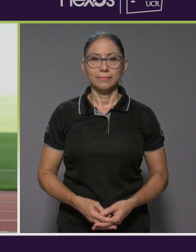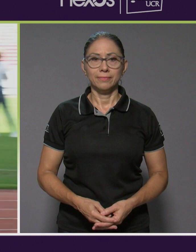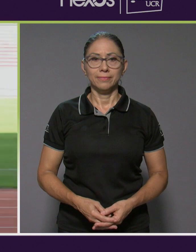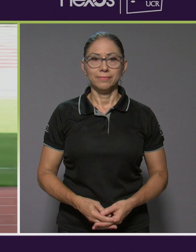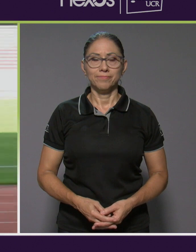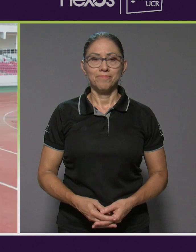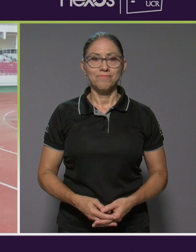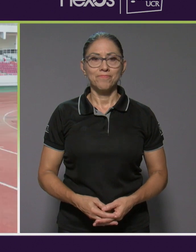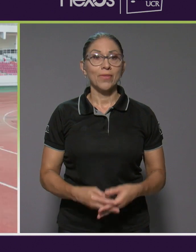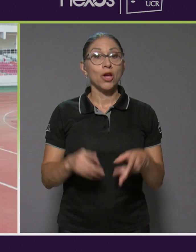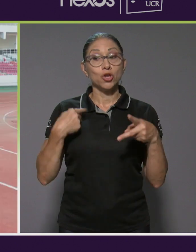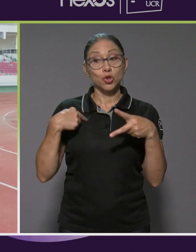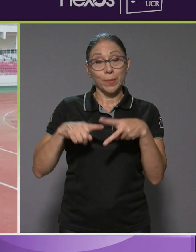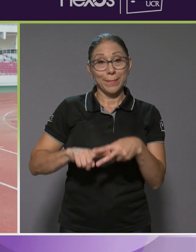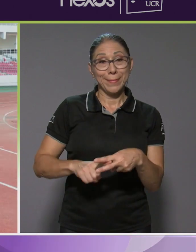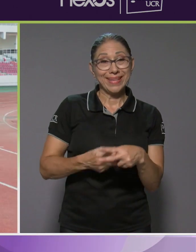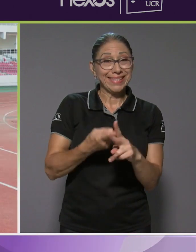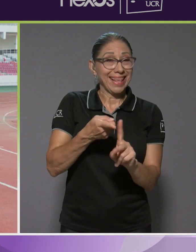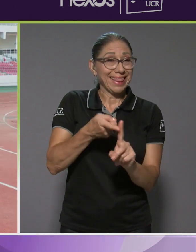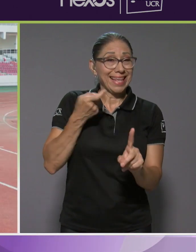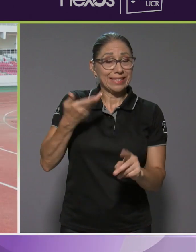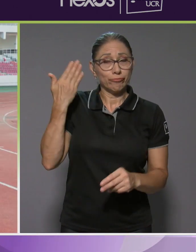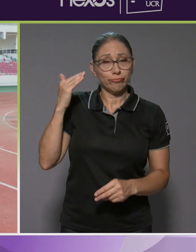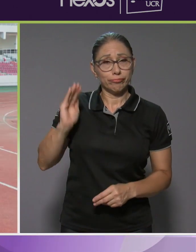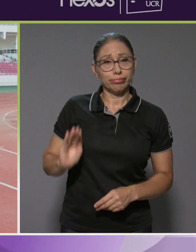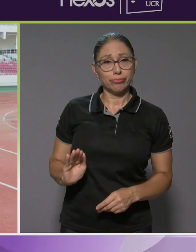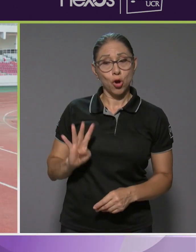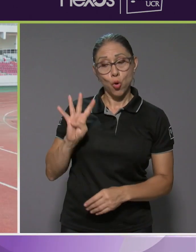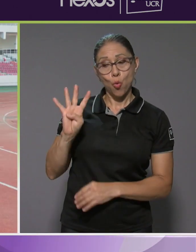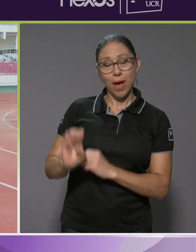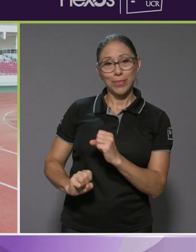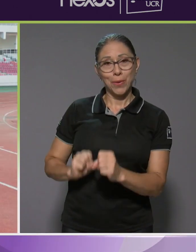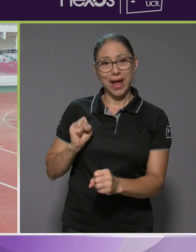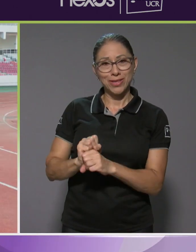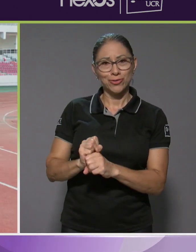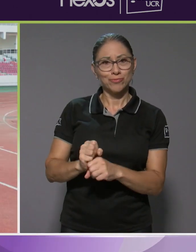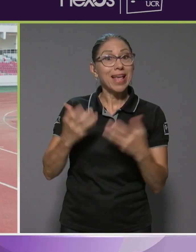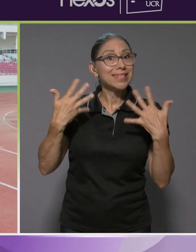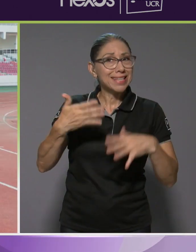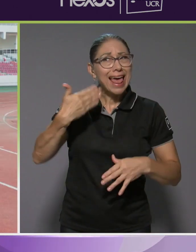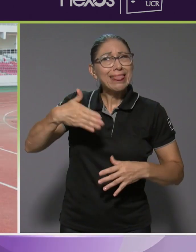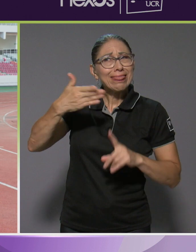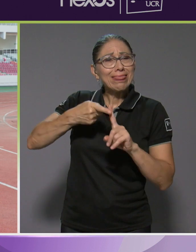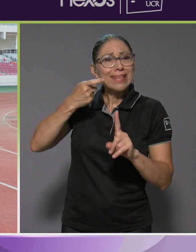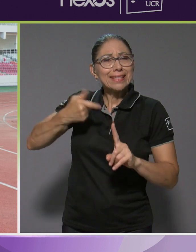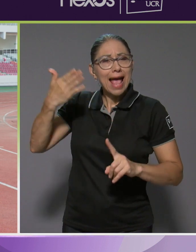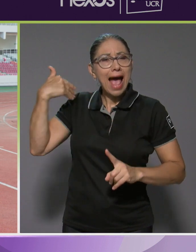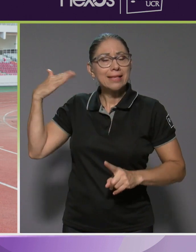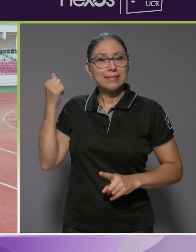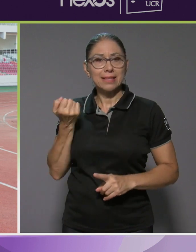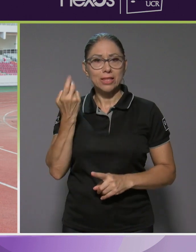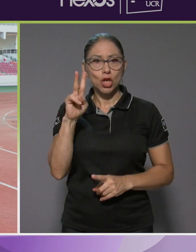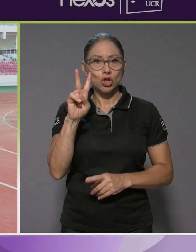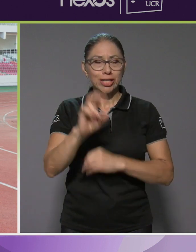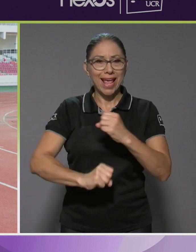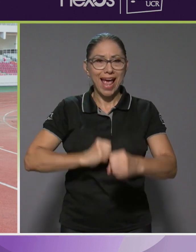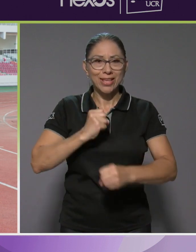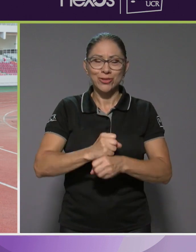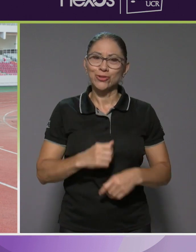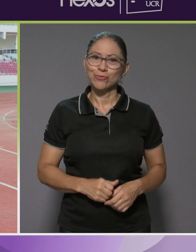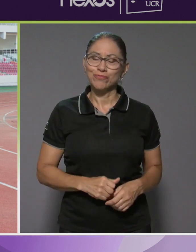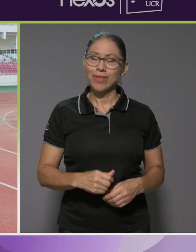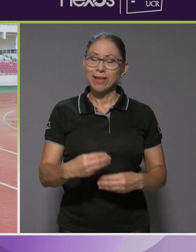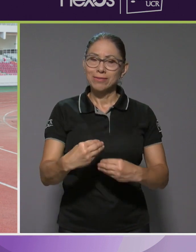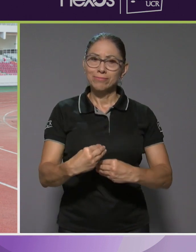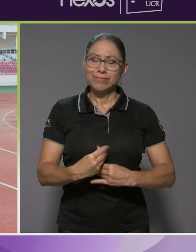Lo empecé a practicar desde los cuatro años, hace ya 12 años. La sensación que da,